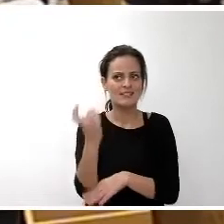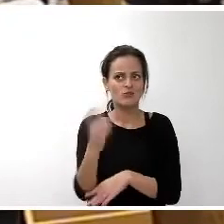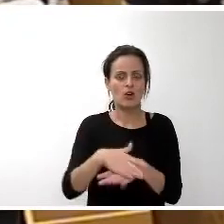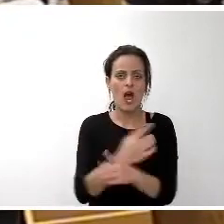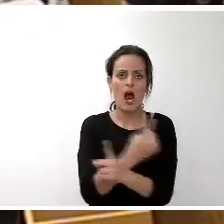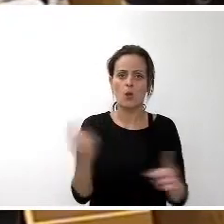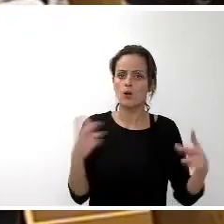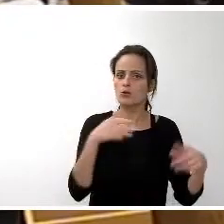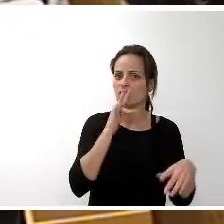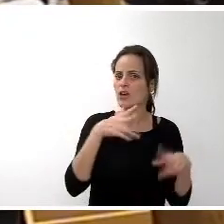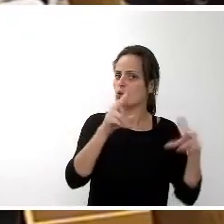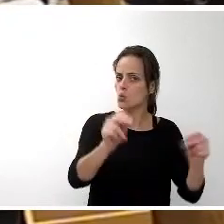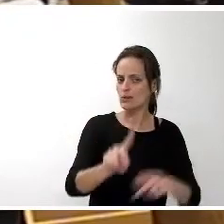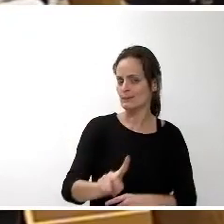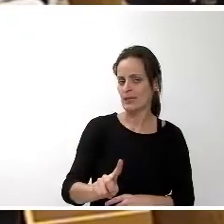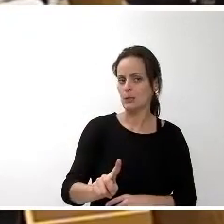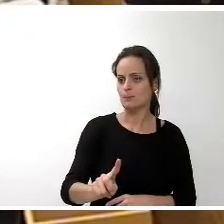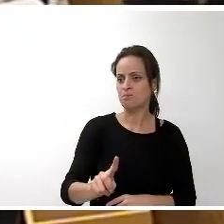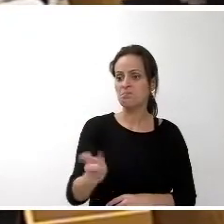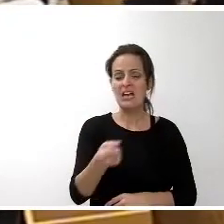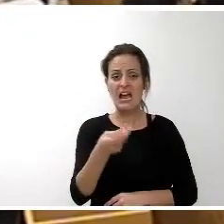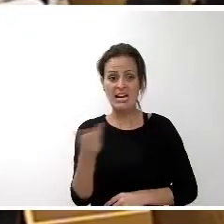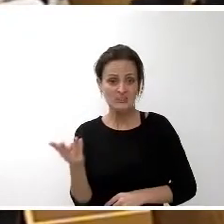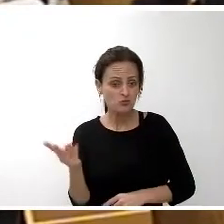estén finalizadas de resto